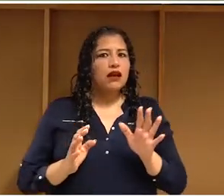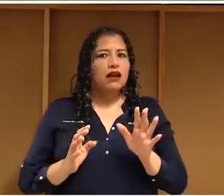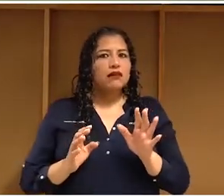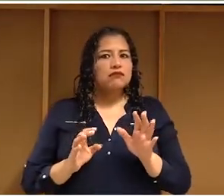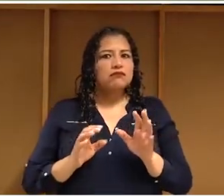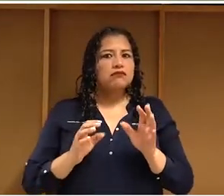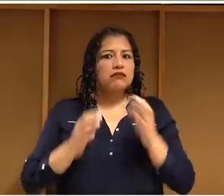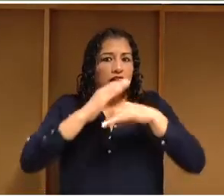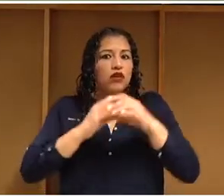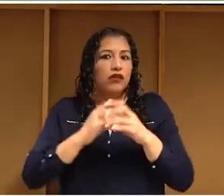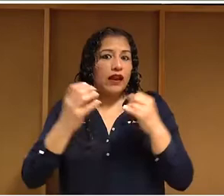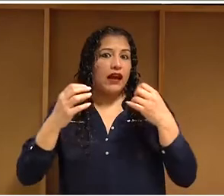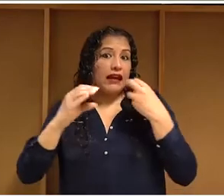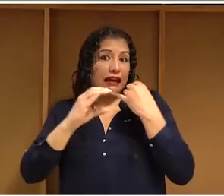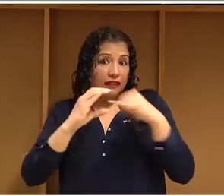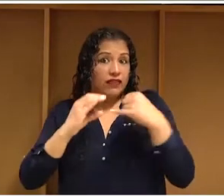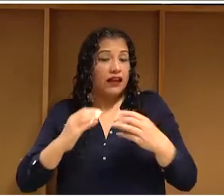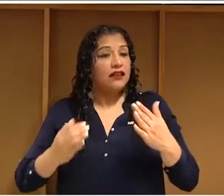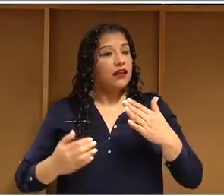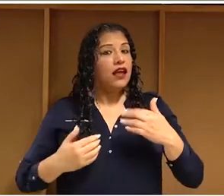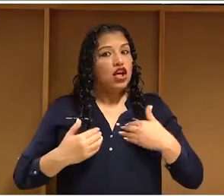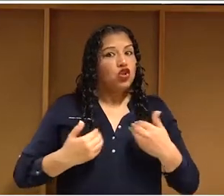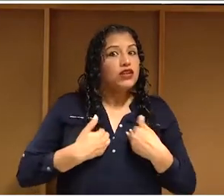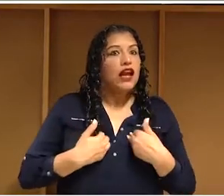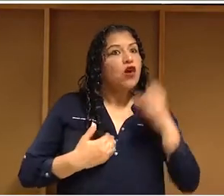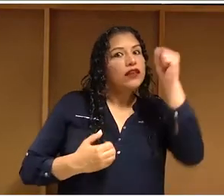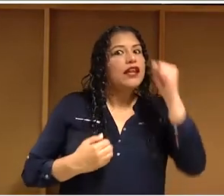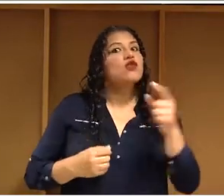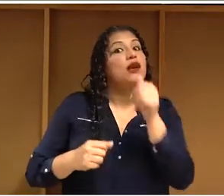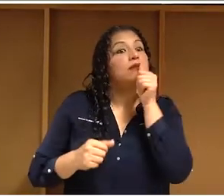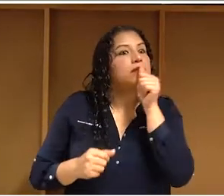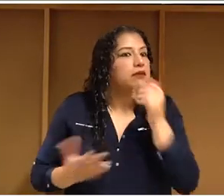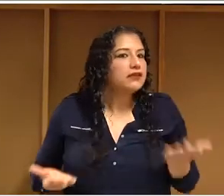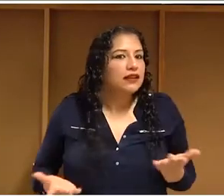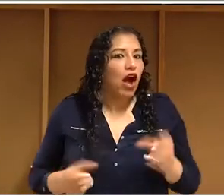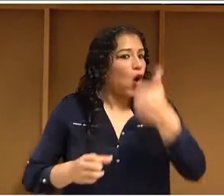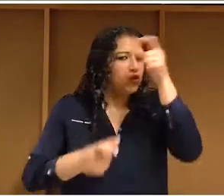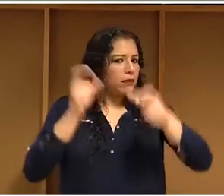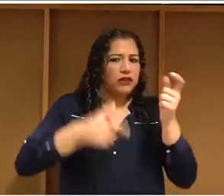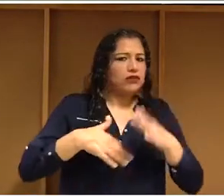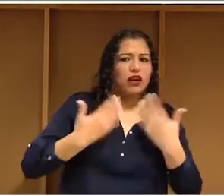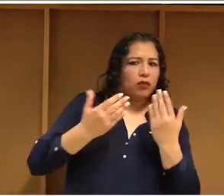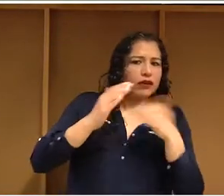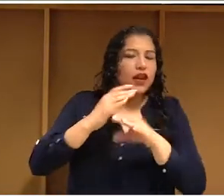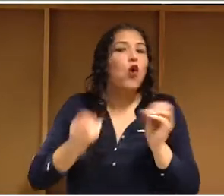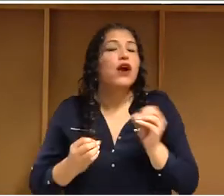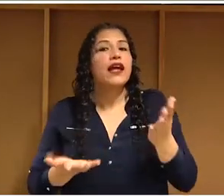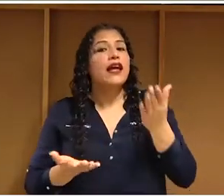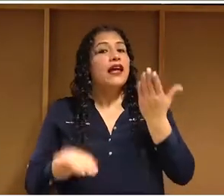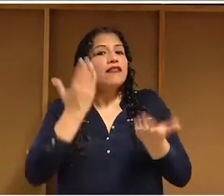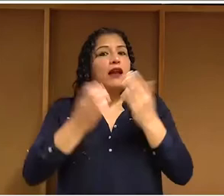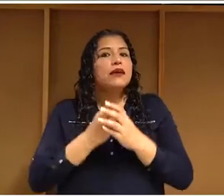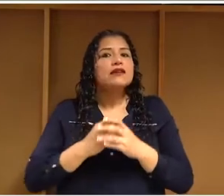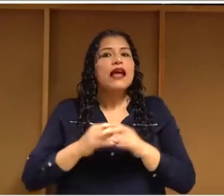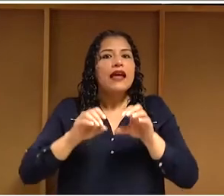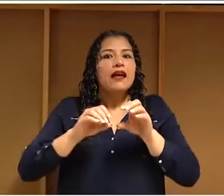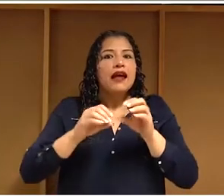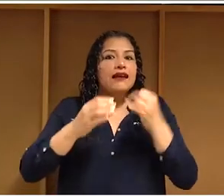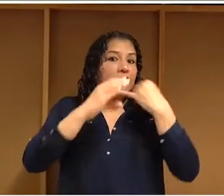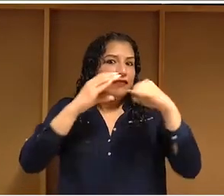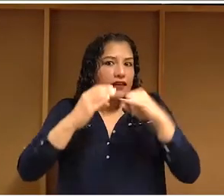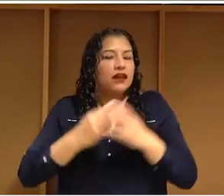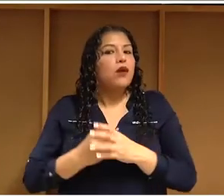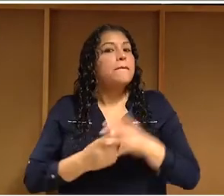existe en el mundo analógico, se porta al mundo digital. Si alguien te discrimina en Internet, probablemente está